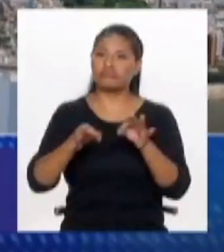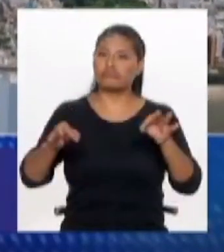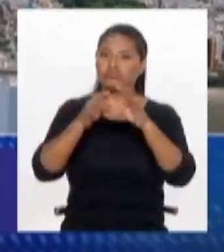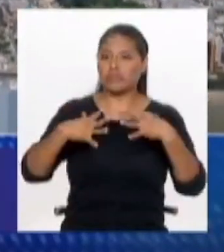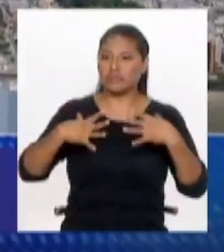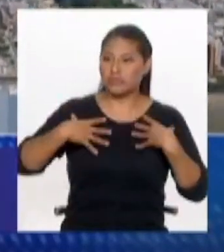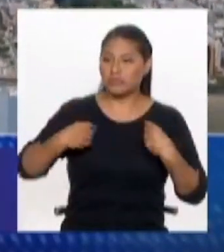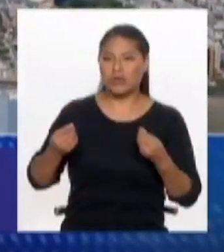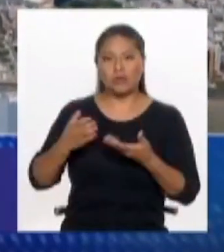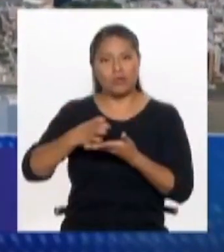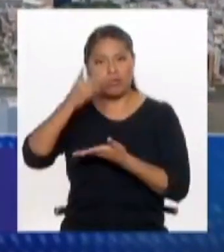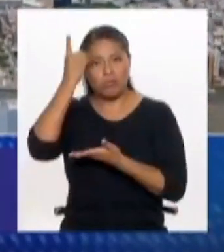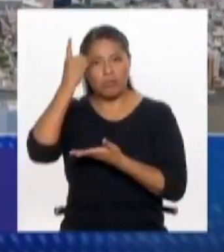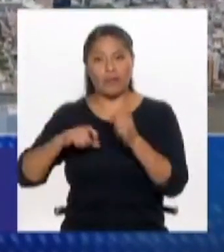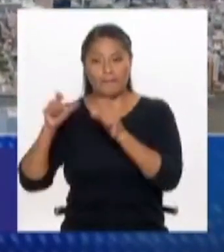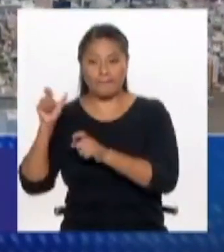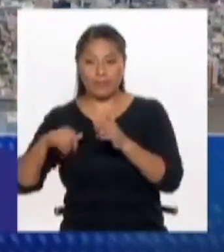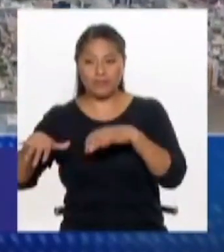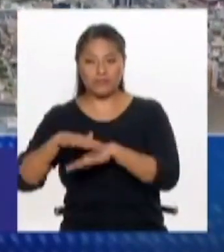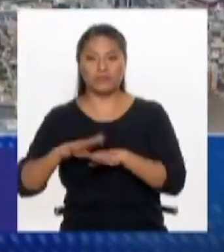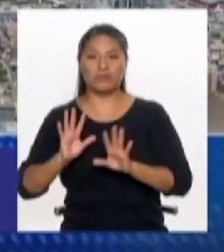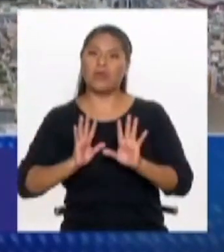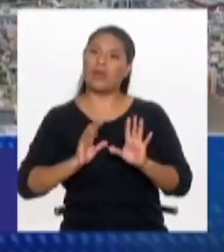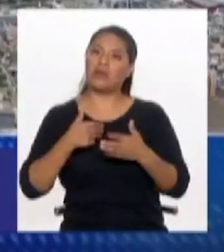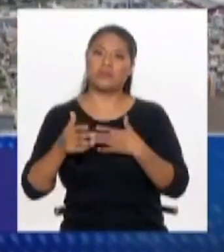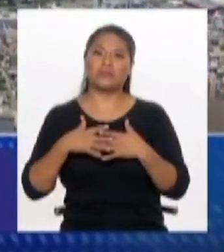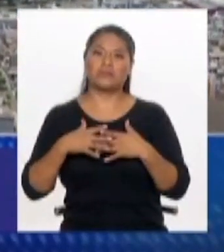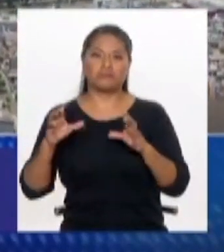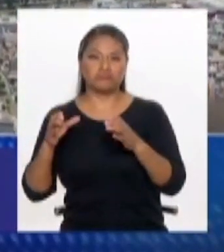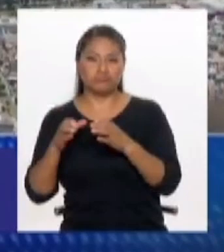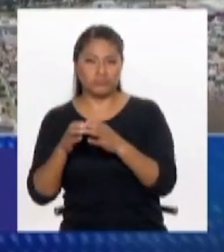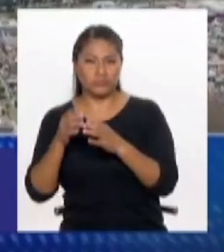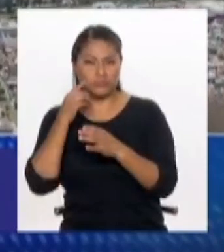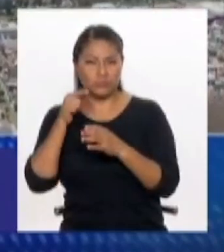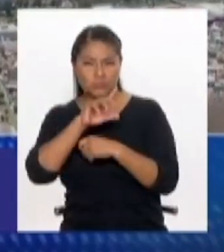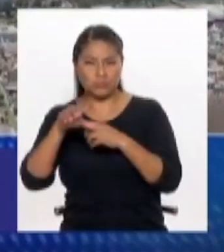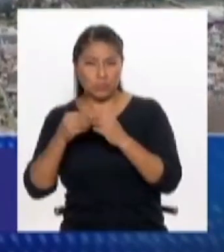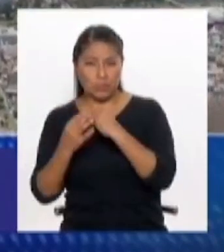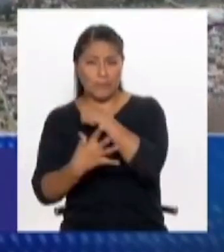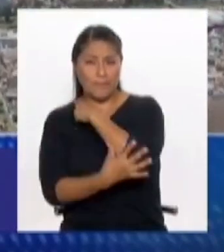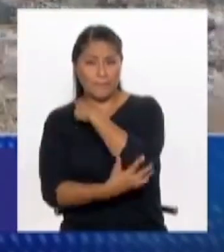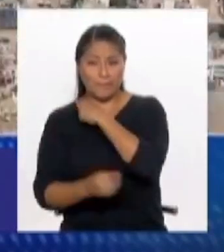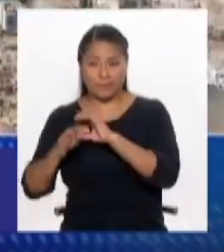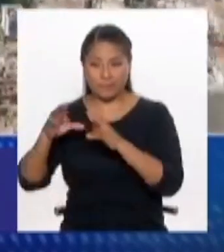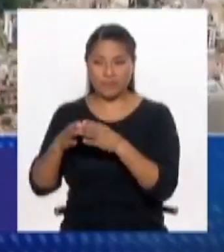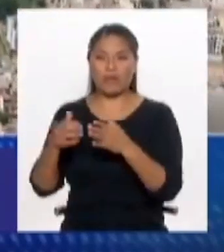ni educación, la ciudadanía está acostumbrada, sobre todo los sectores menos favorecidos, a hacerlo por sí mismos.